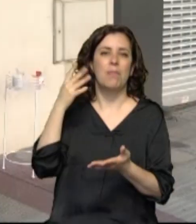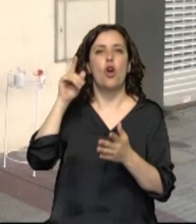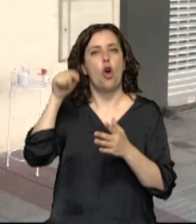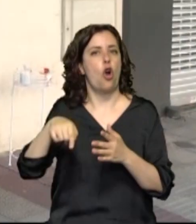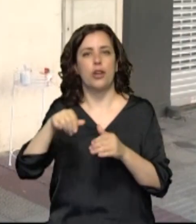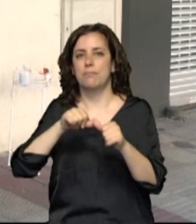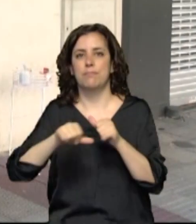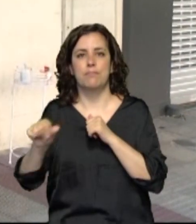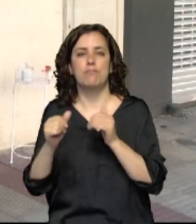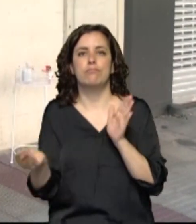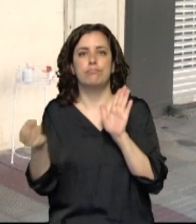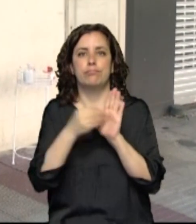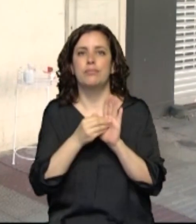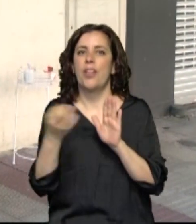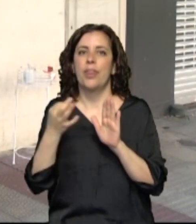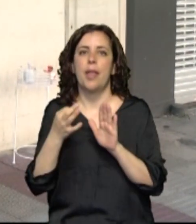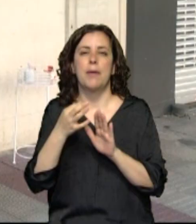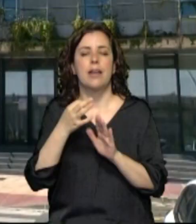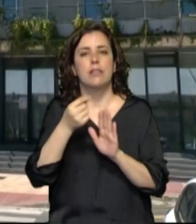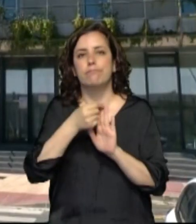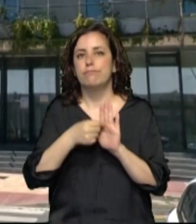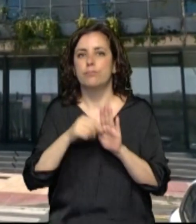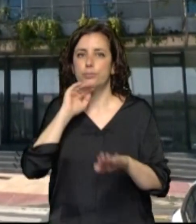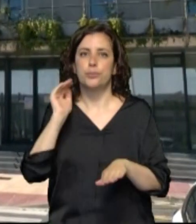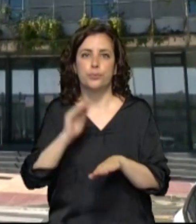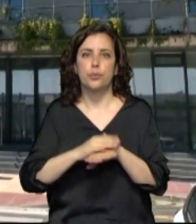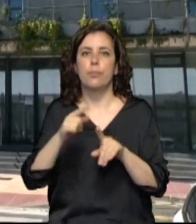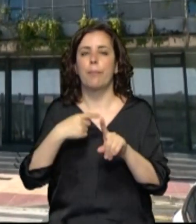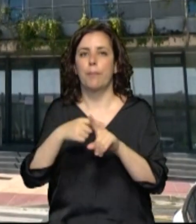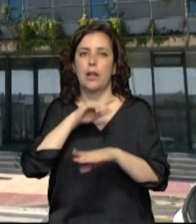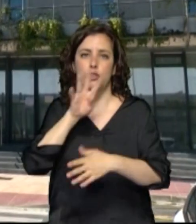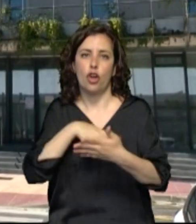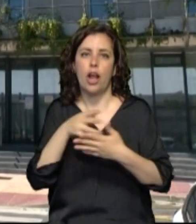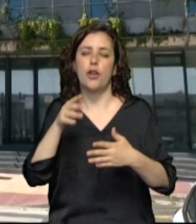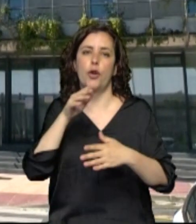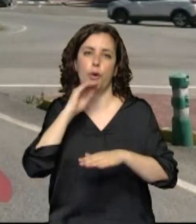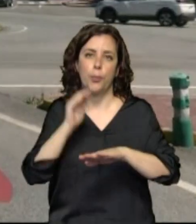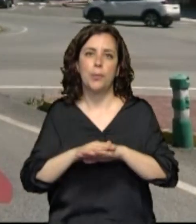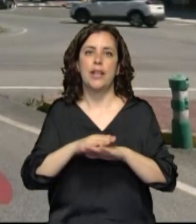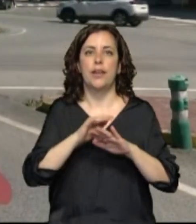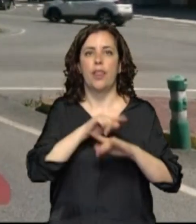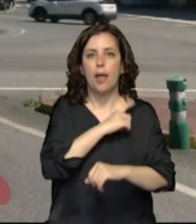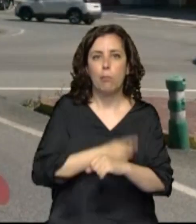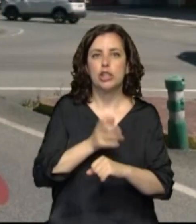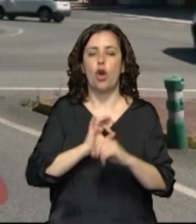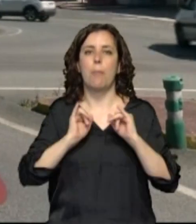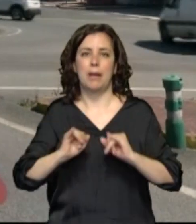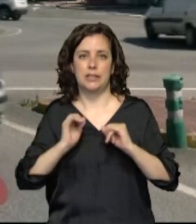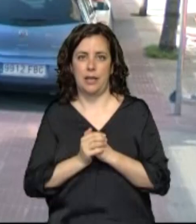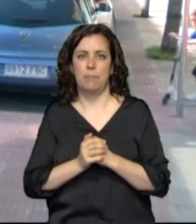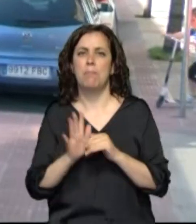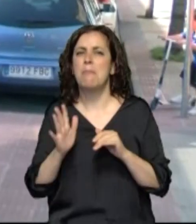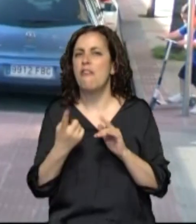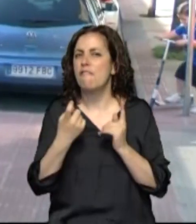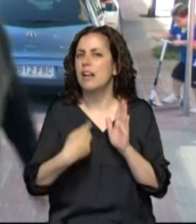que seguir manteniendo las medidas iniciales y respetar las franjas horarias para hacer deporte y pasear. Lo que no se especifica son las franjas horarias